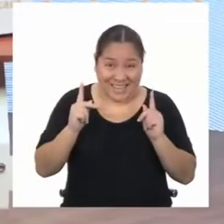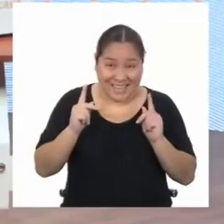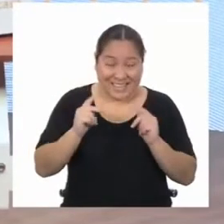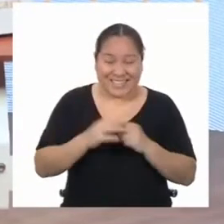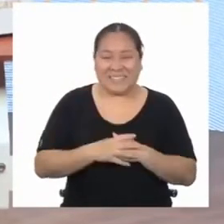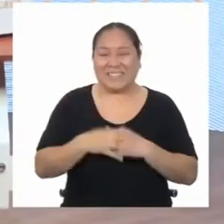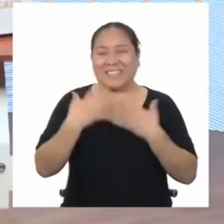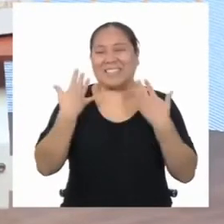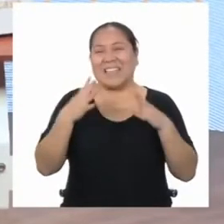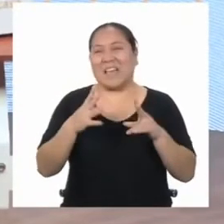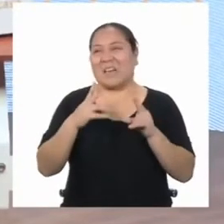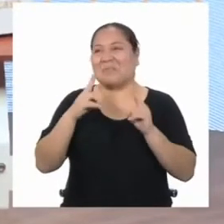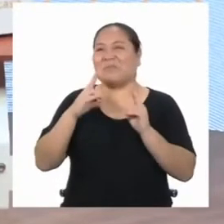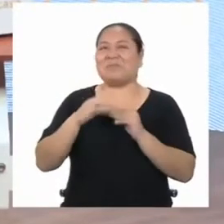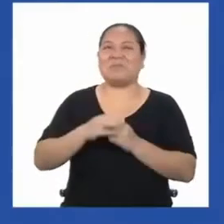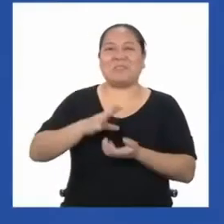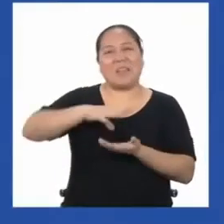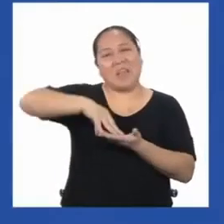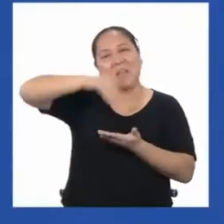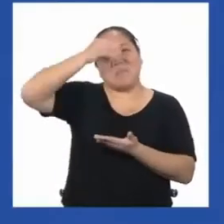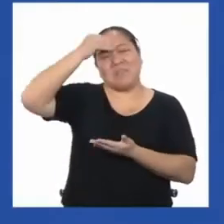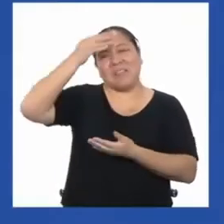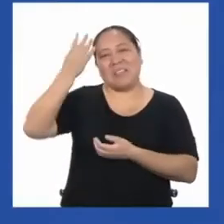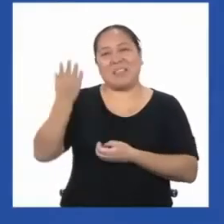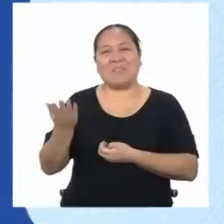Entonces, vamos a aprender.